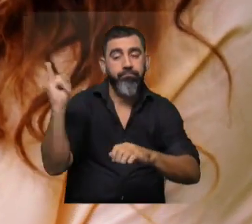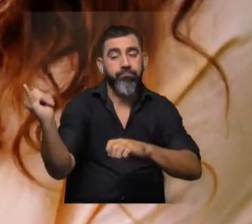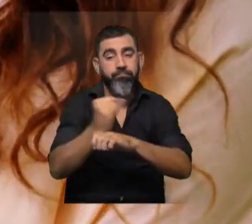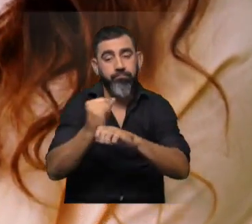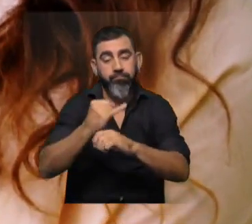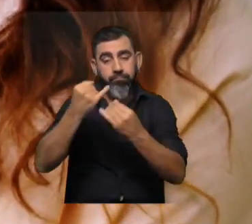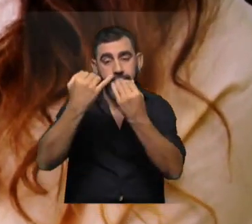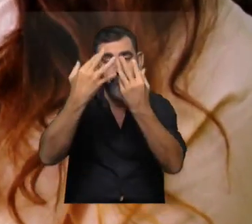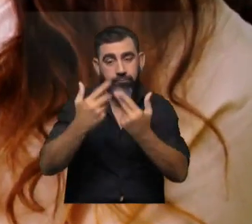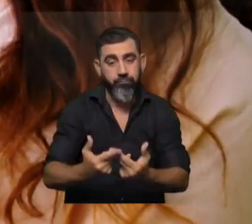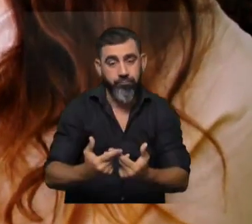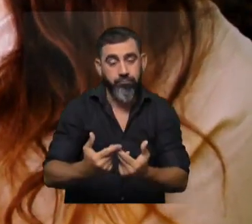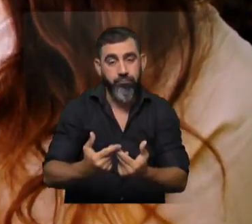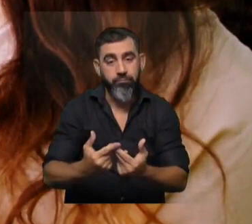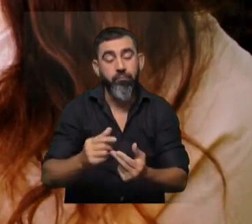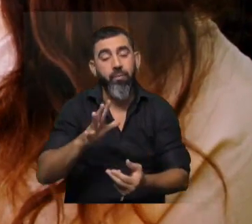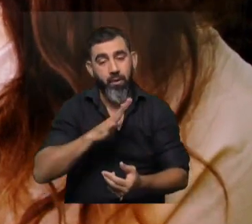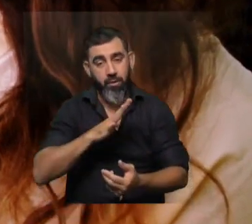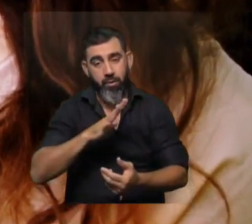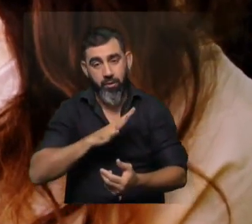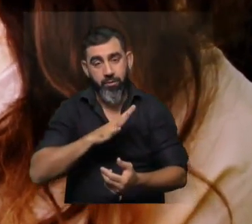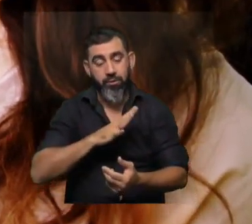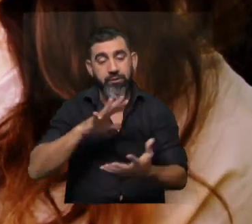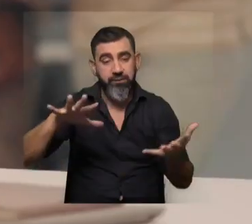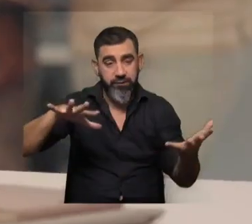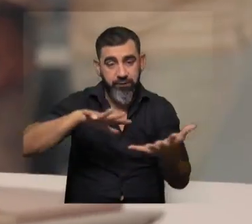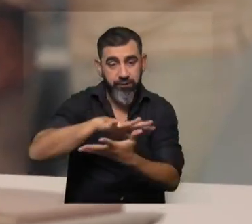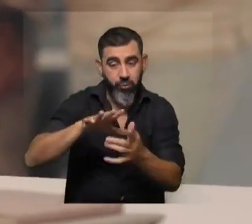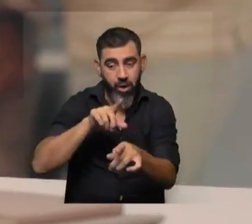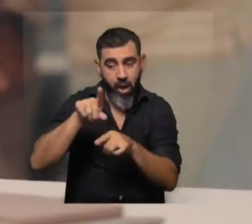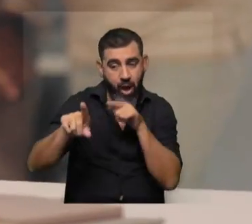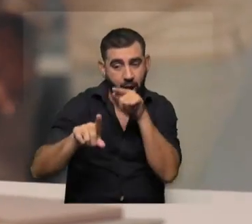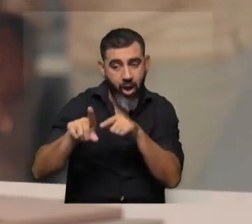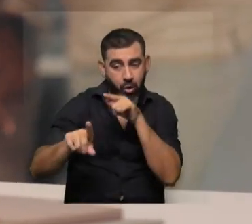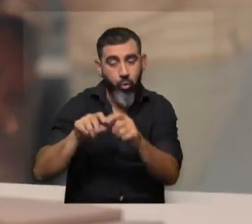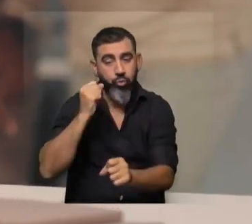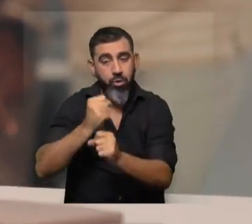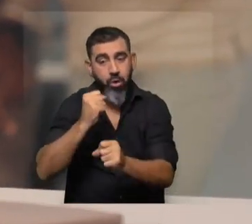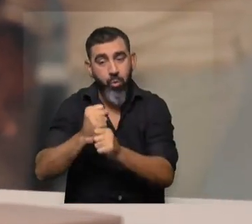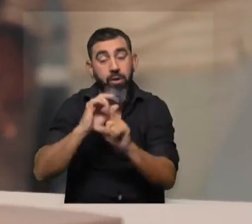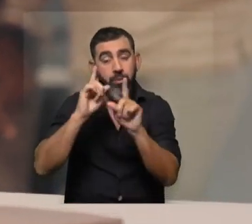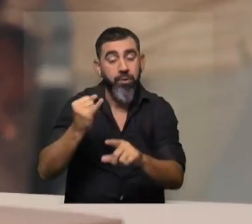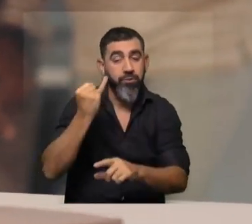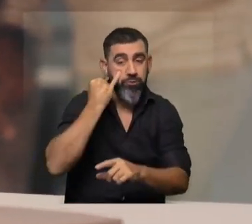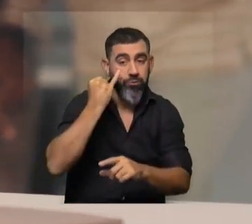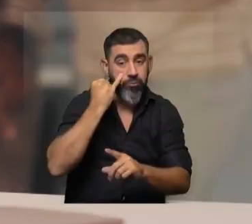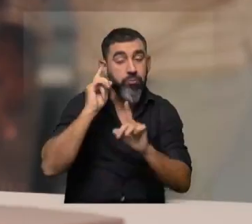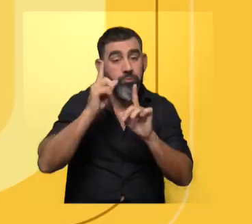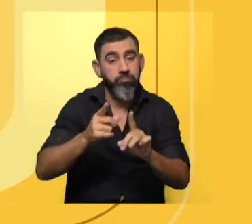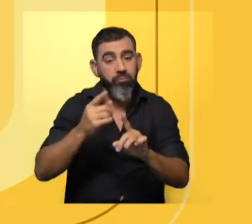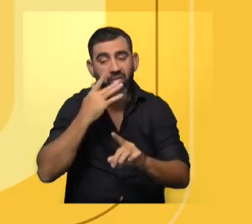y organismos. La existencia de situaciones de acoso laboral y sexual, incluyendo